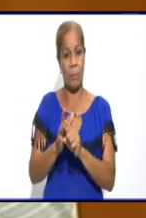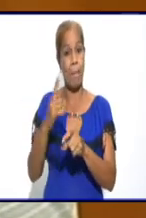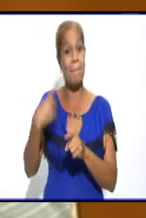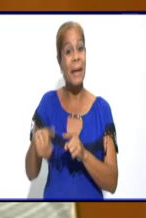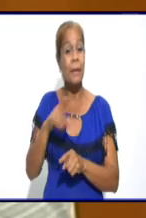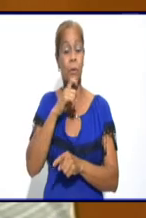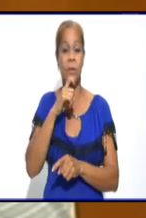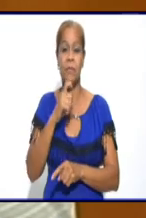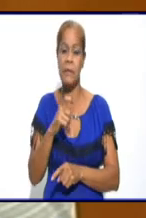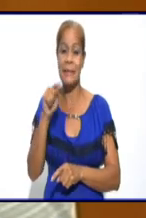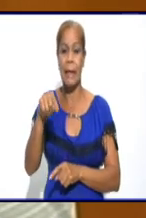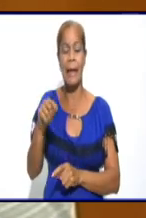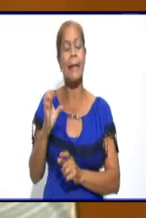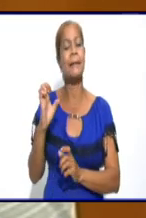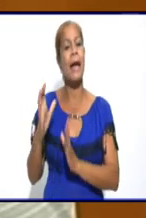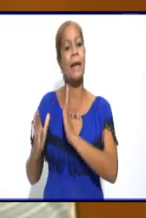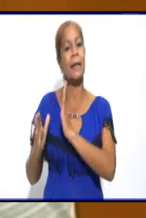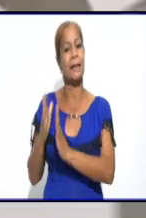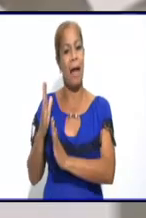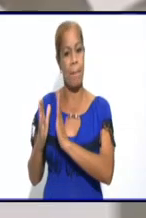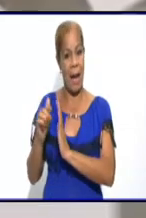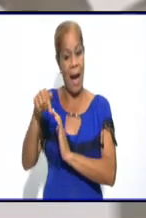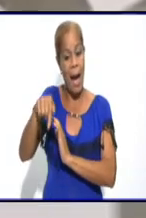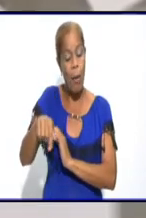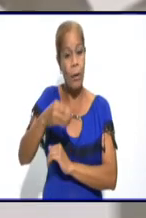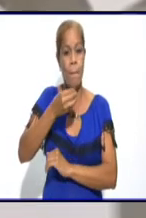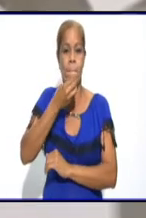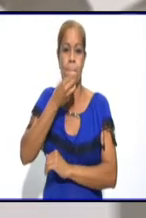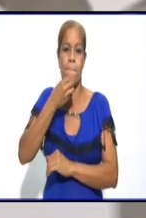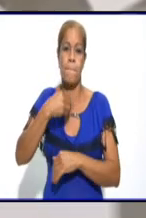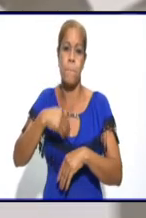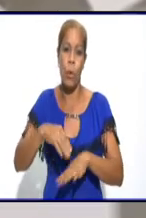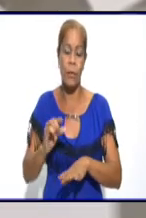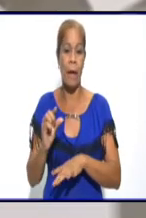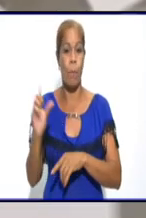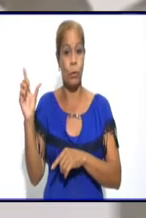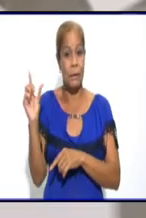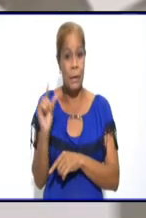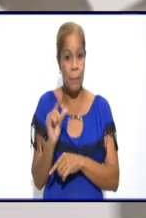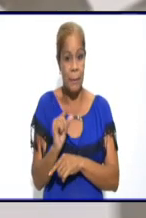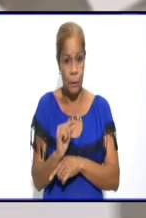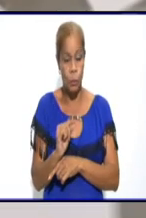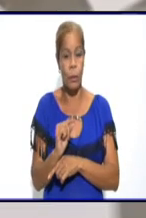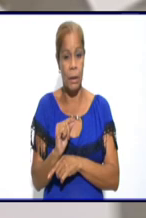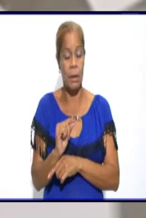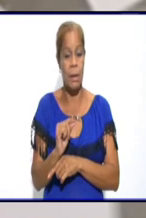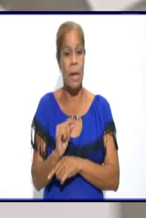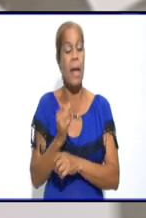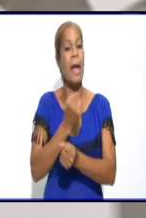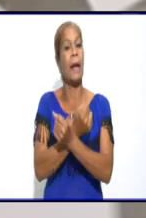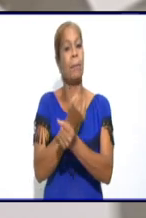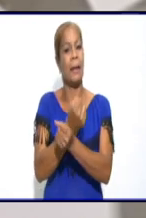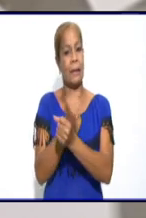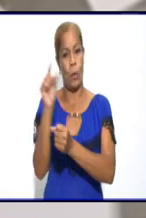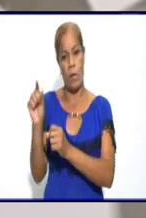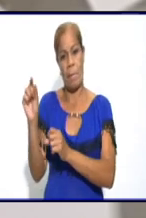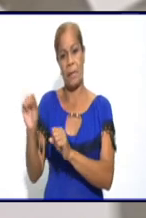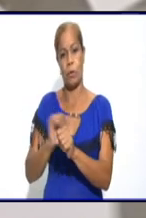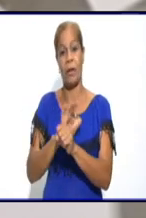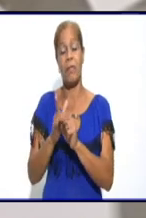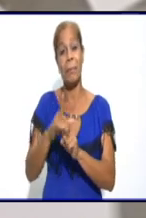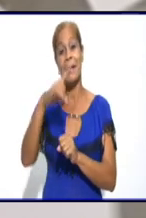clave en el cual podemos disminuir inmediatamente la incidencia de casos, o si las medidas,